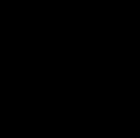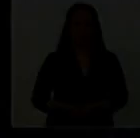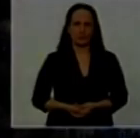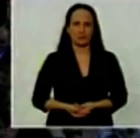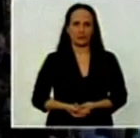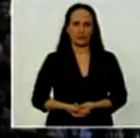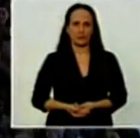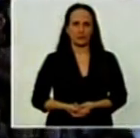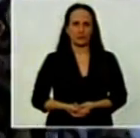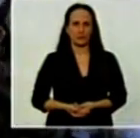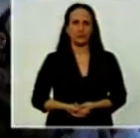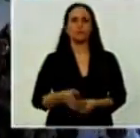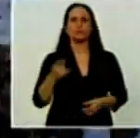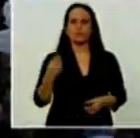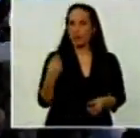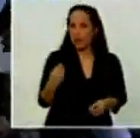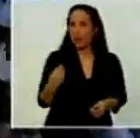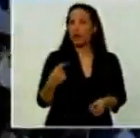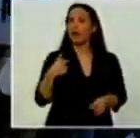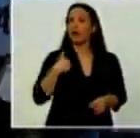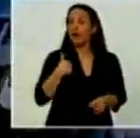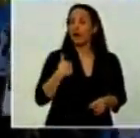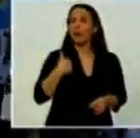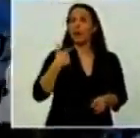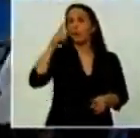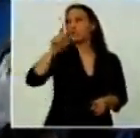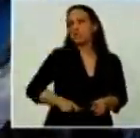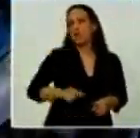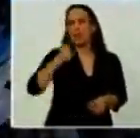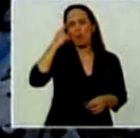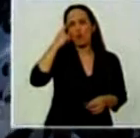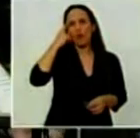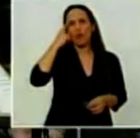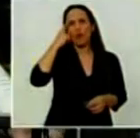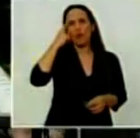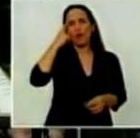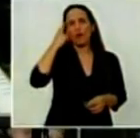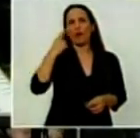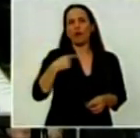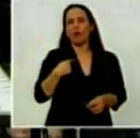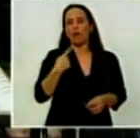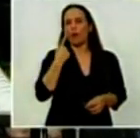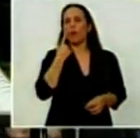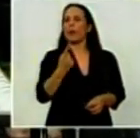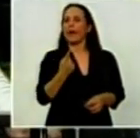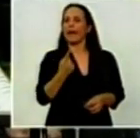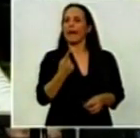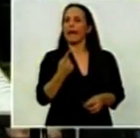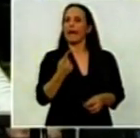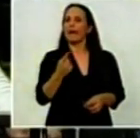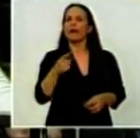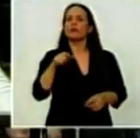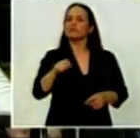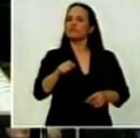Uno ve, por ejemplo, que lo que constituye la base de la